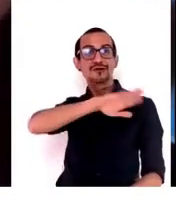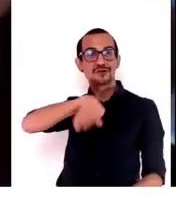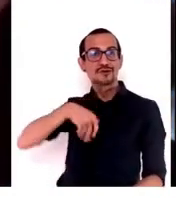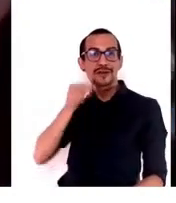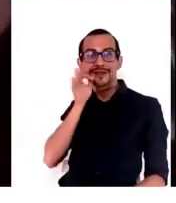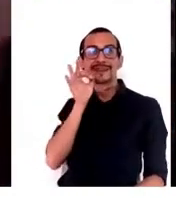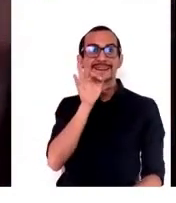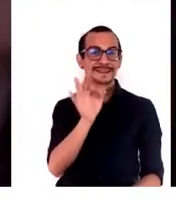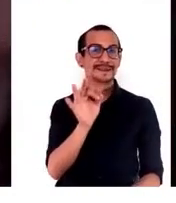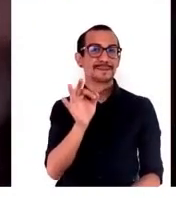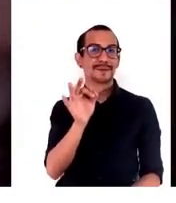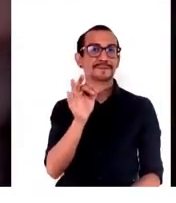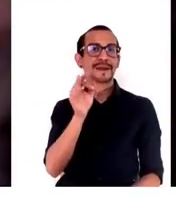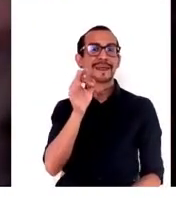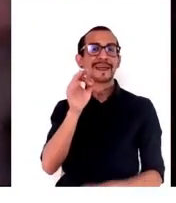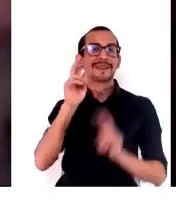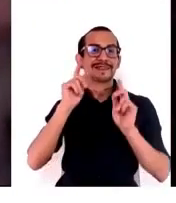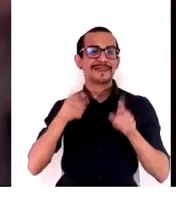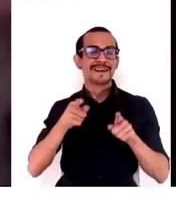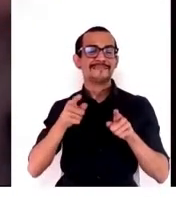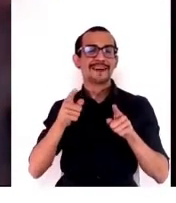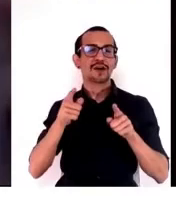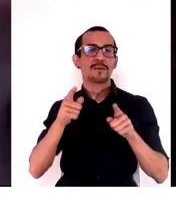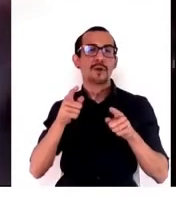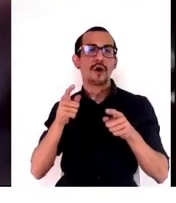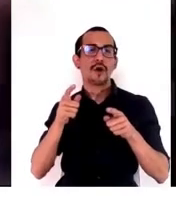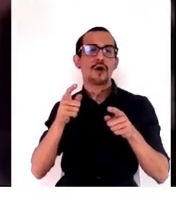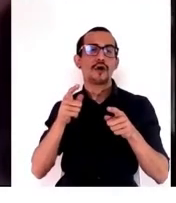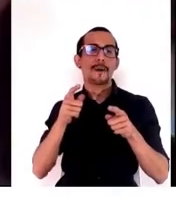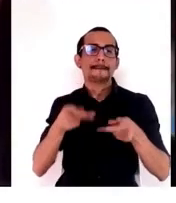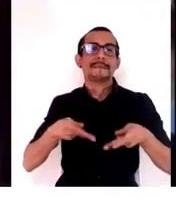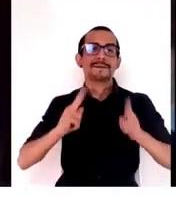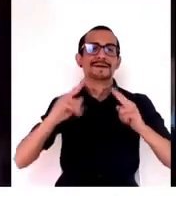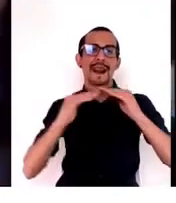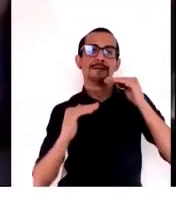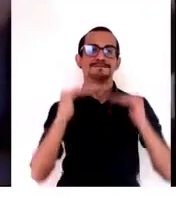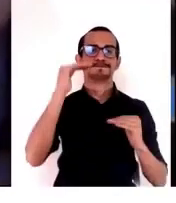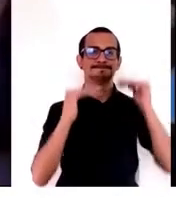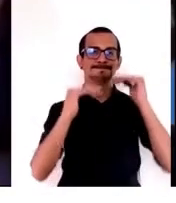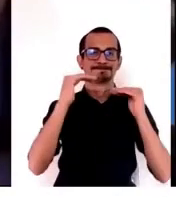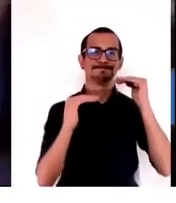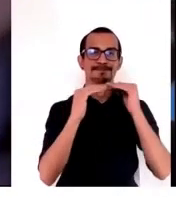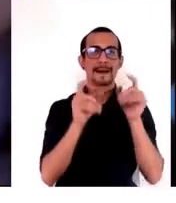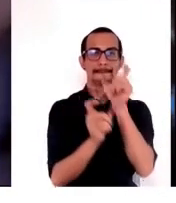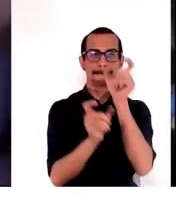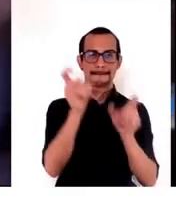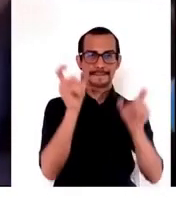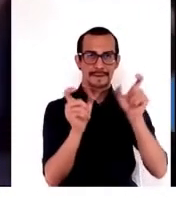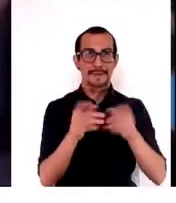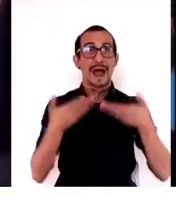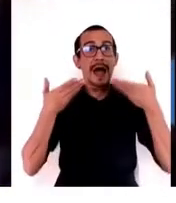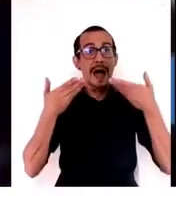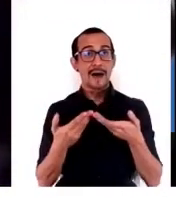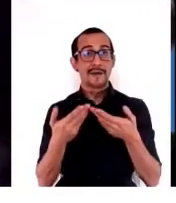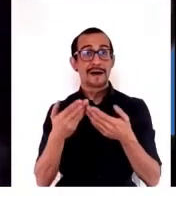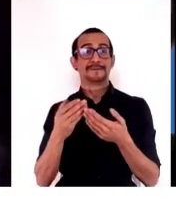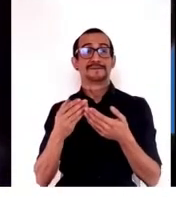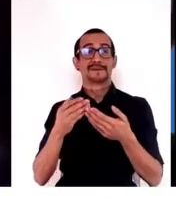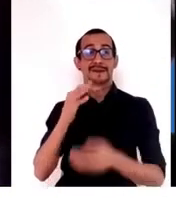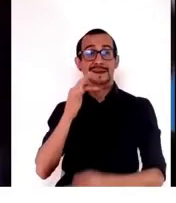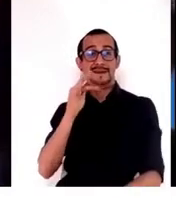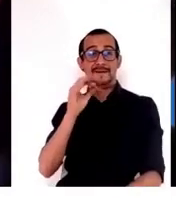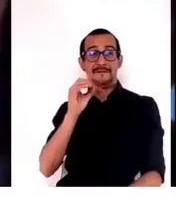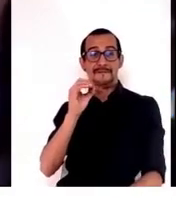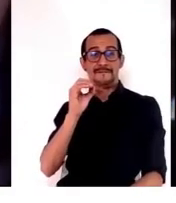reducir la desacualidad entre personas. Ahora en el FEO tenemos una nueva